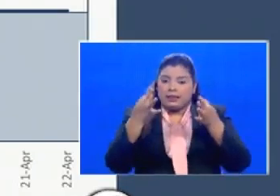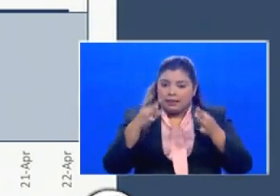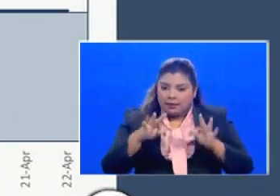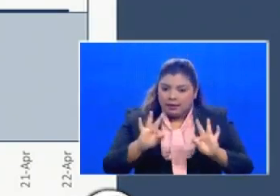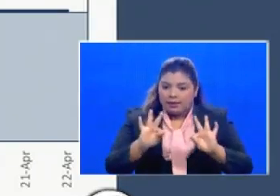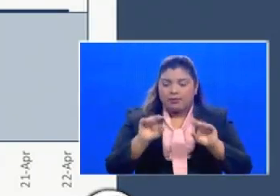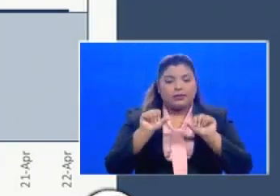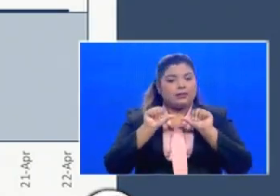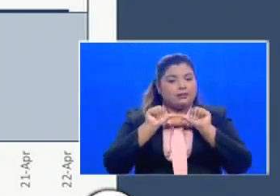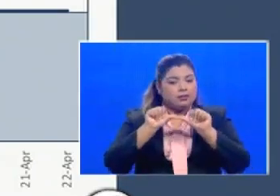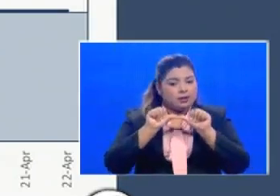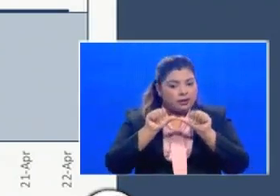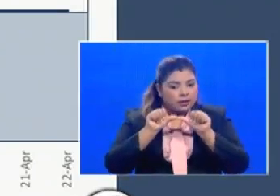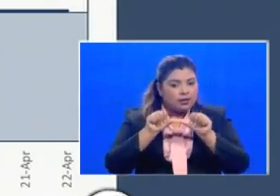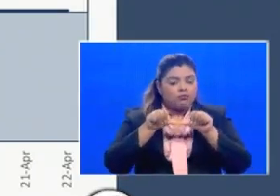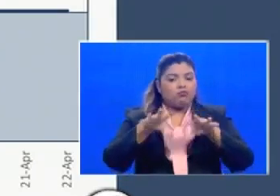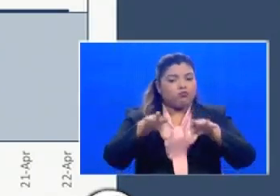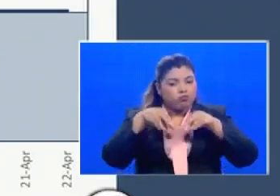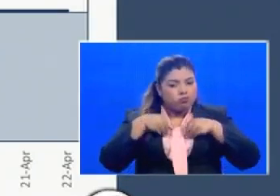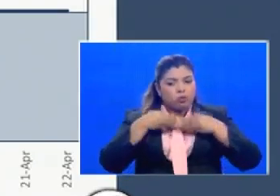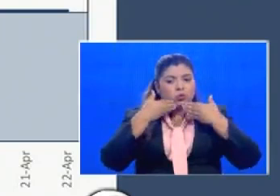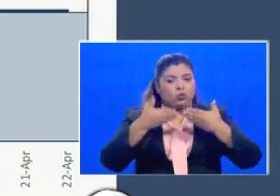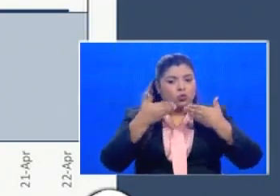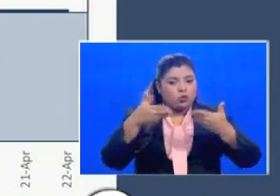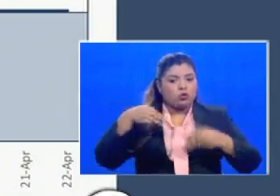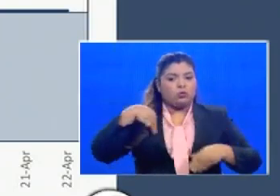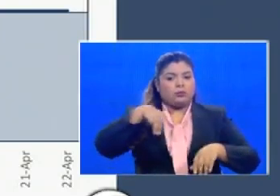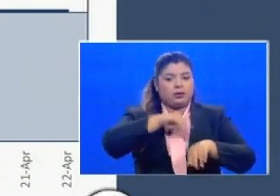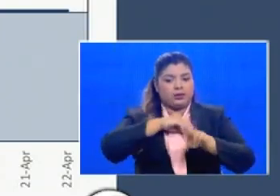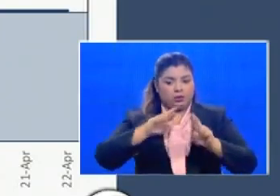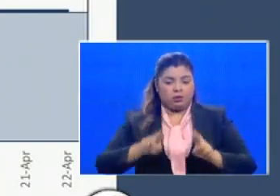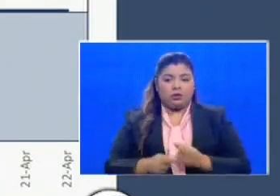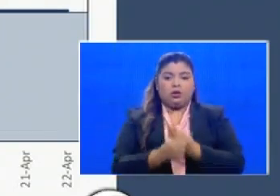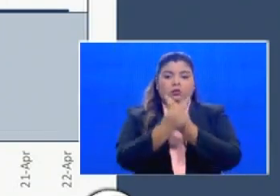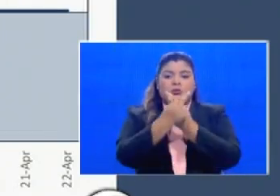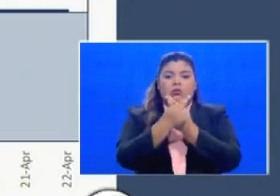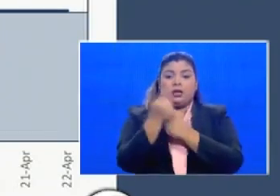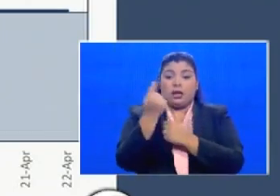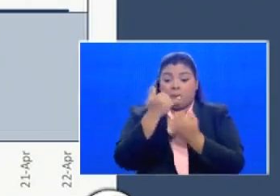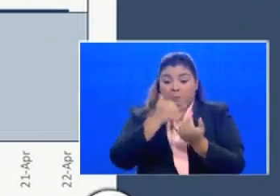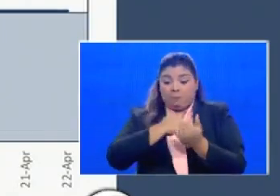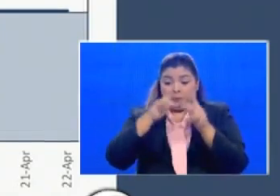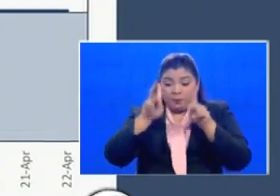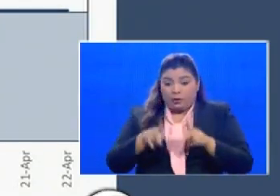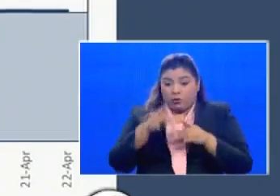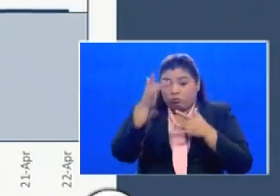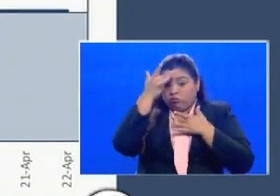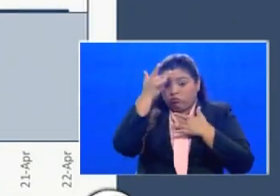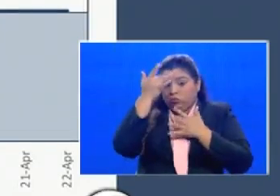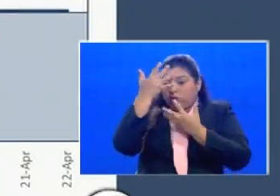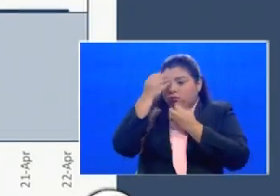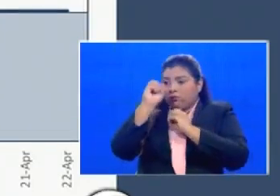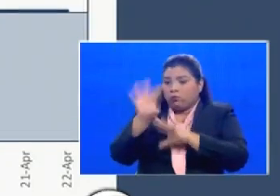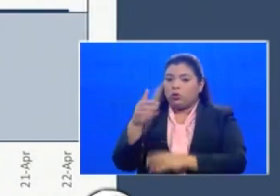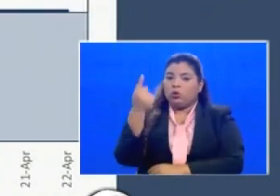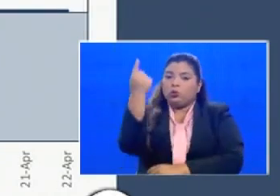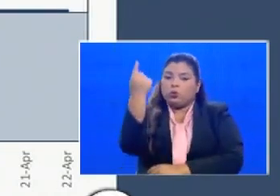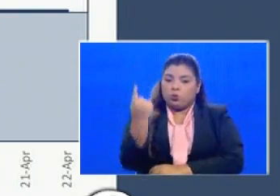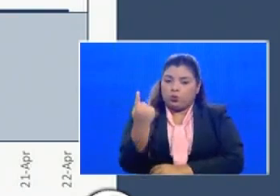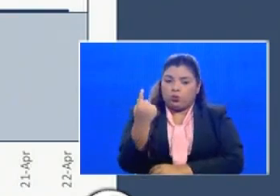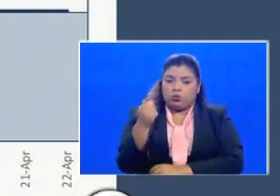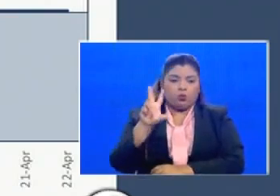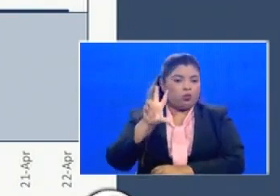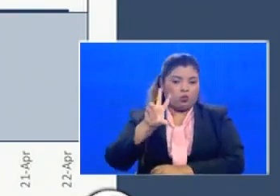mitigación para que solamente cada caso pueda contagiar máximo a una persona y es por esto que todavía seguimos